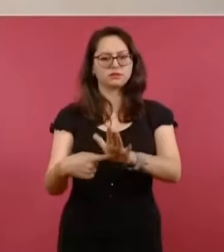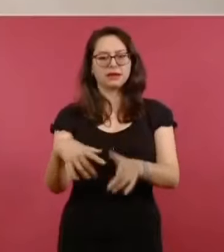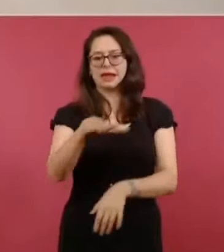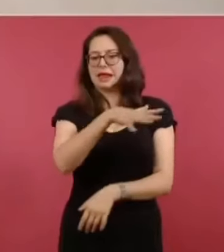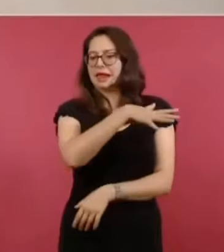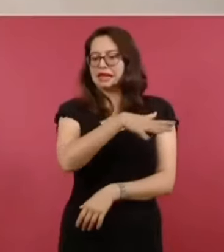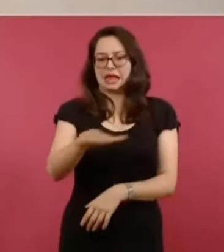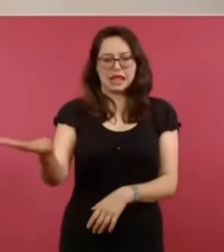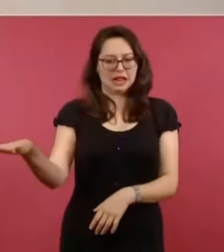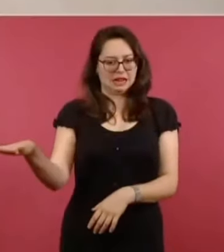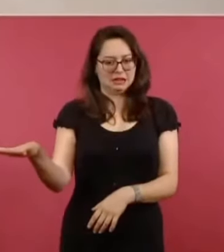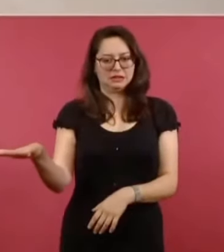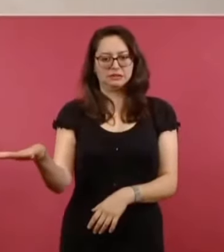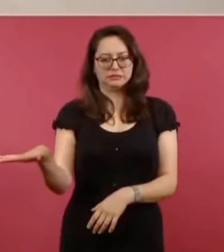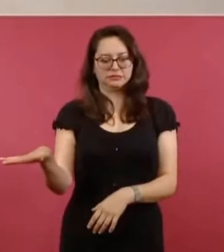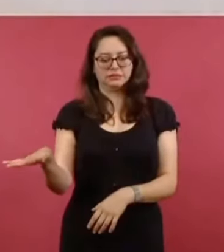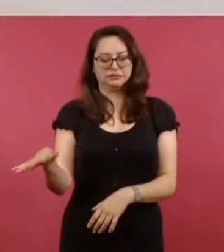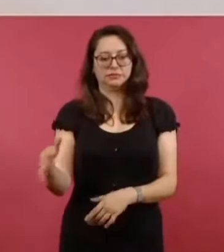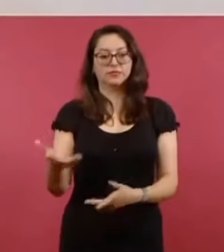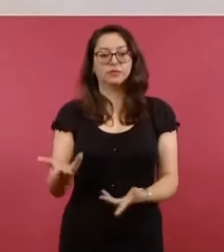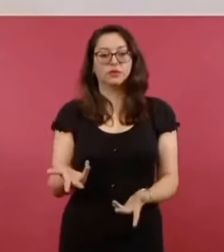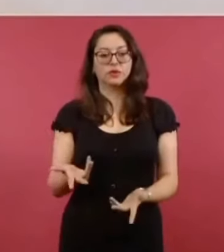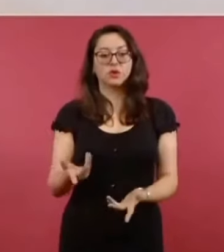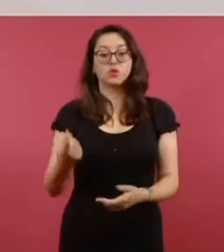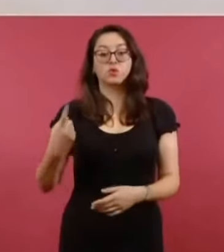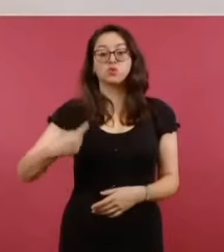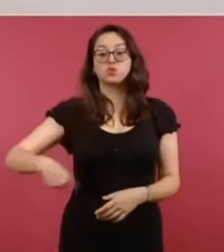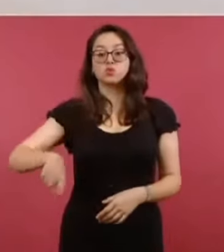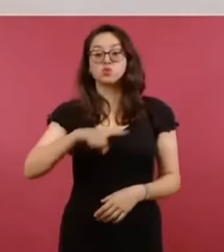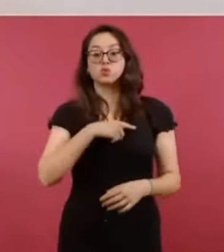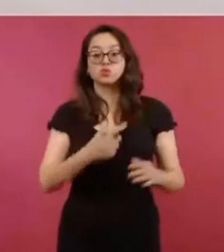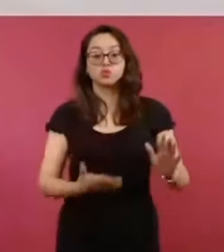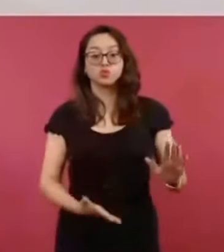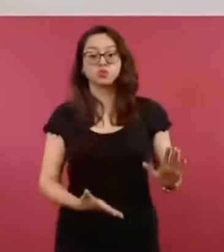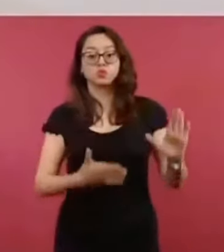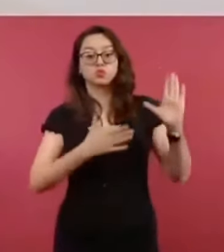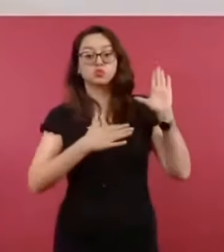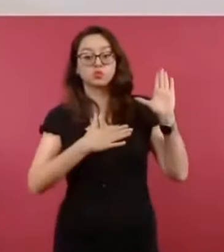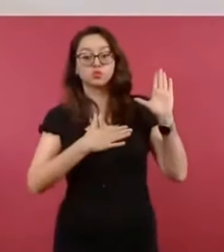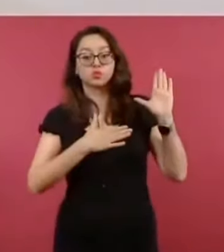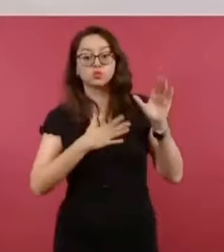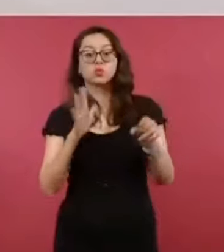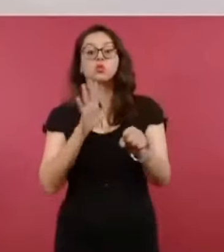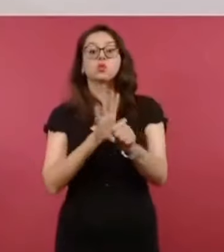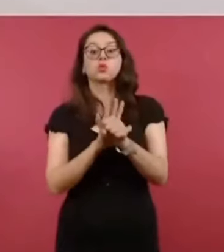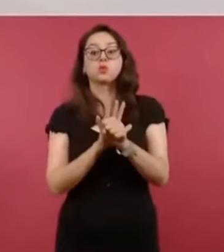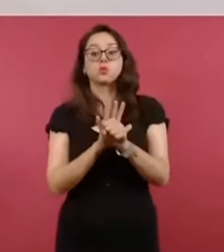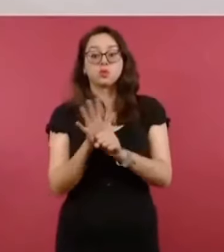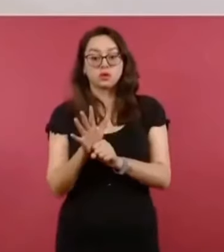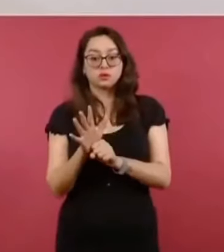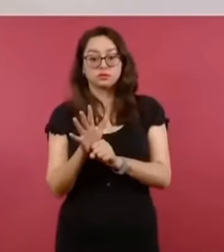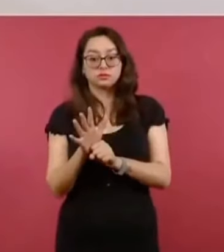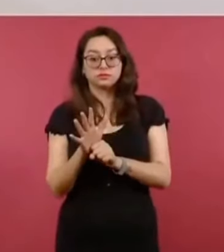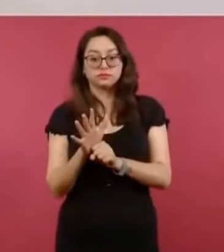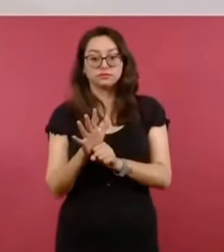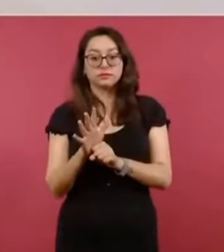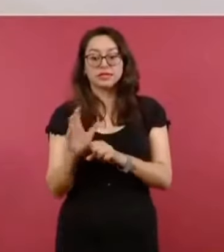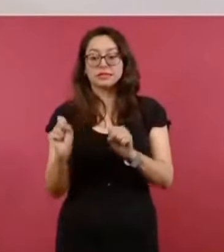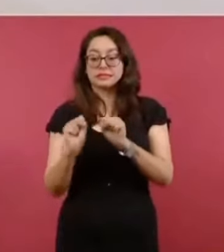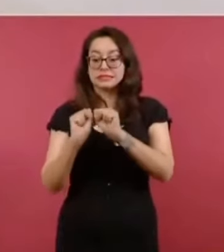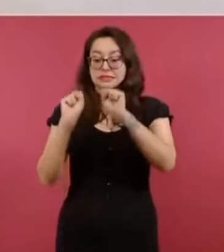porque el compromiso es tener un sistema de salud pública